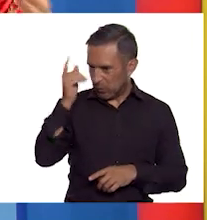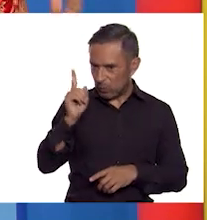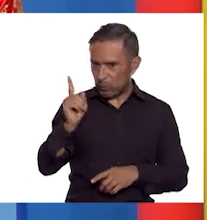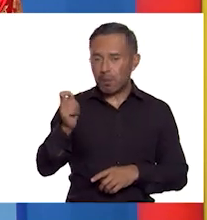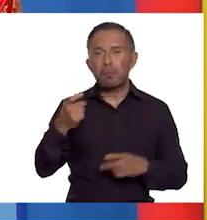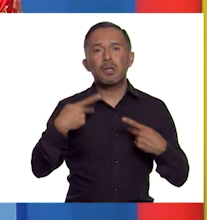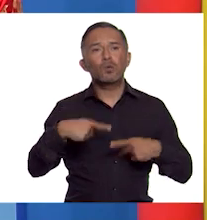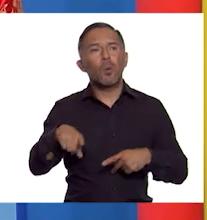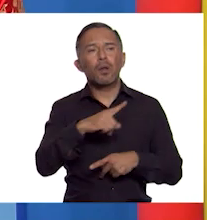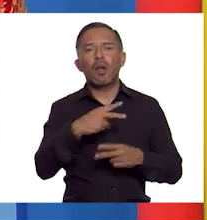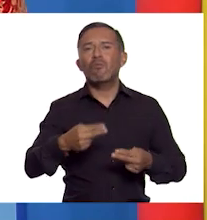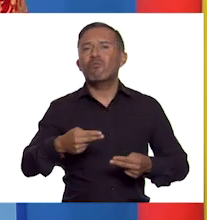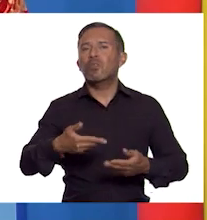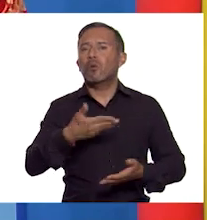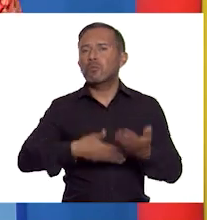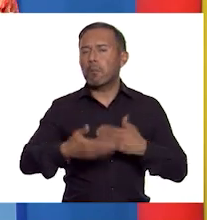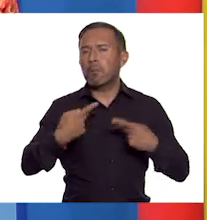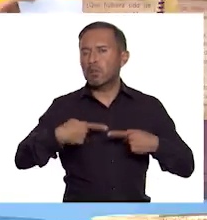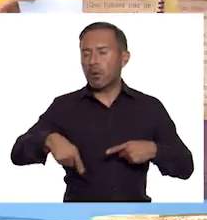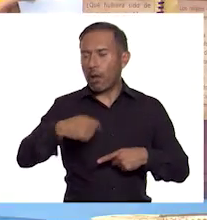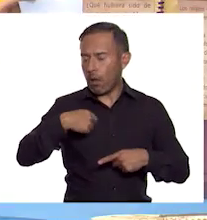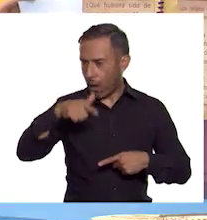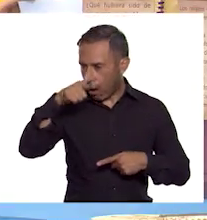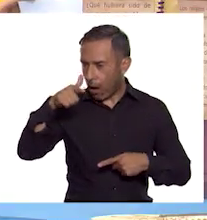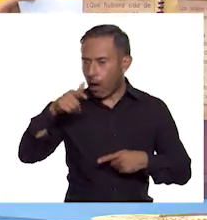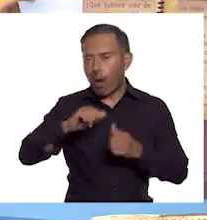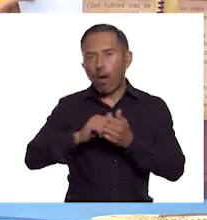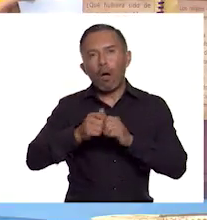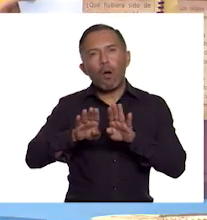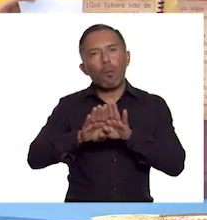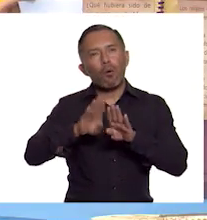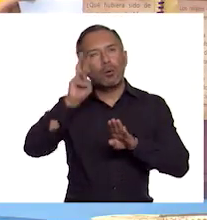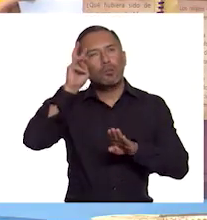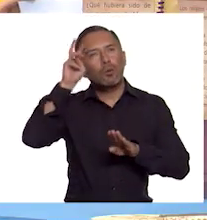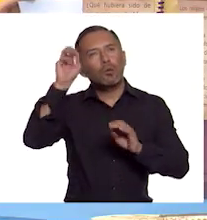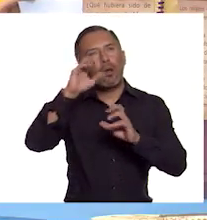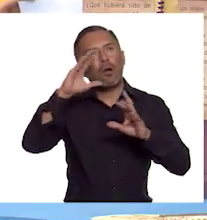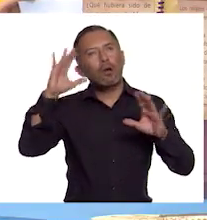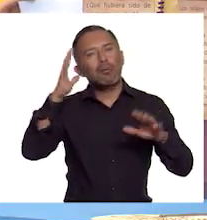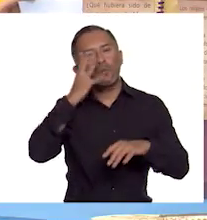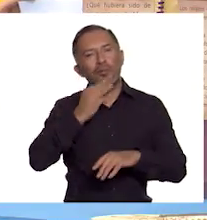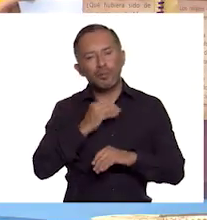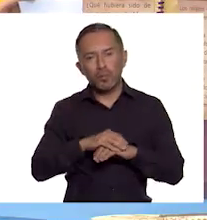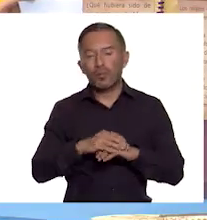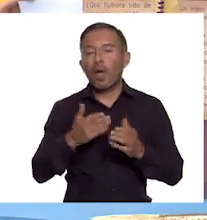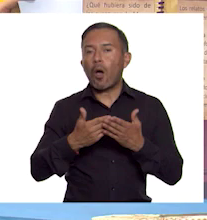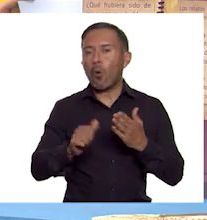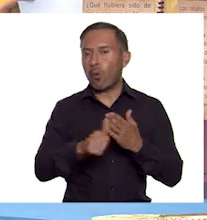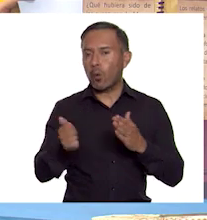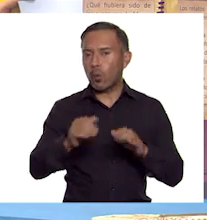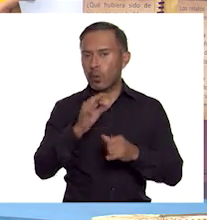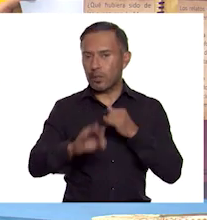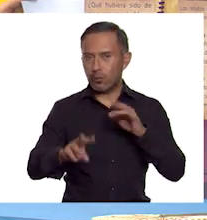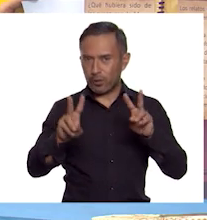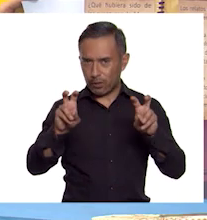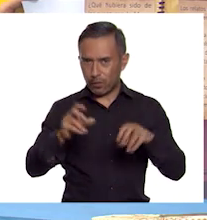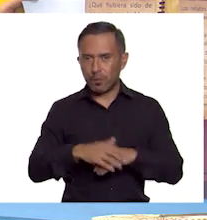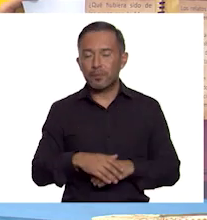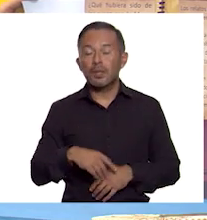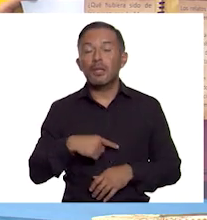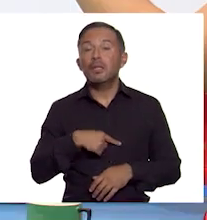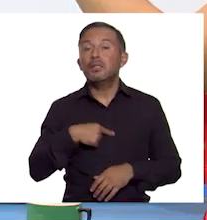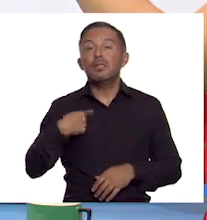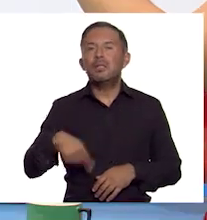mercaderi persona podía soñar. Pasemos a nuestro último título, Vero. Descripción de China según